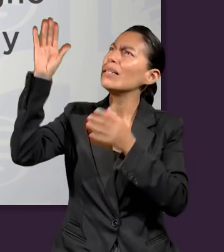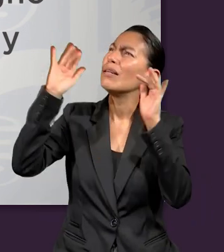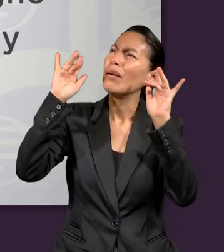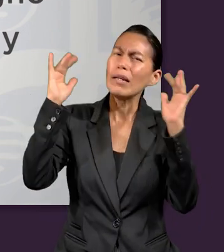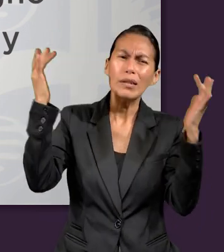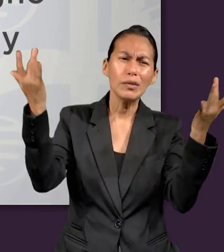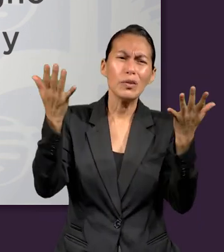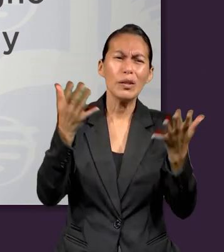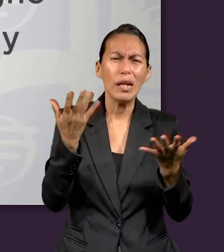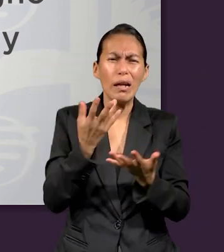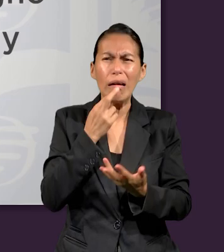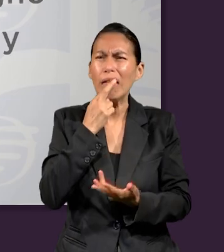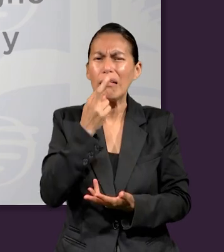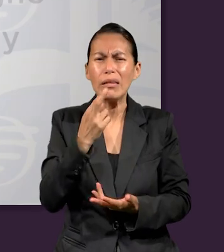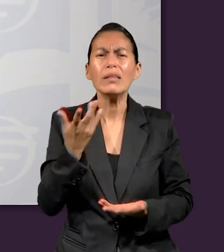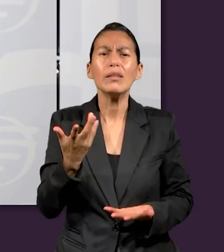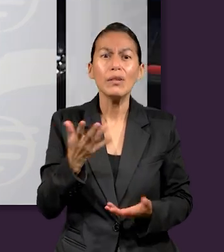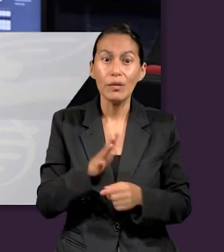juicio y redimirnos?